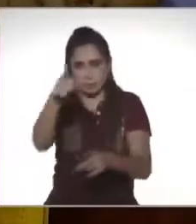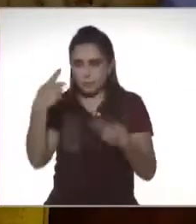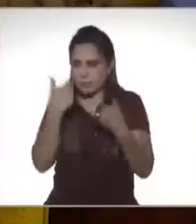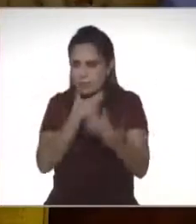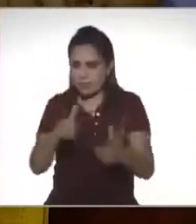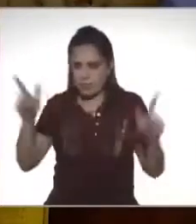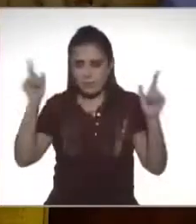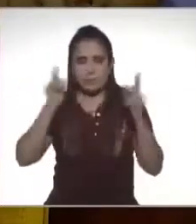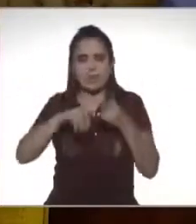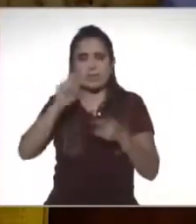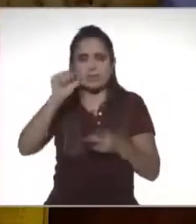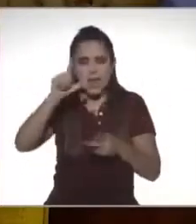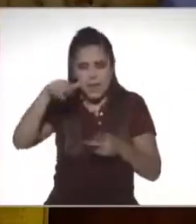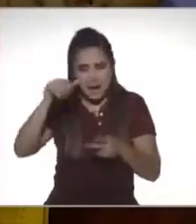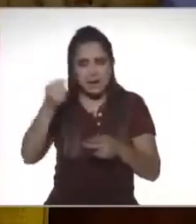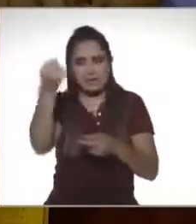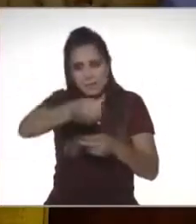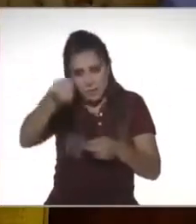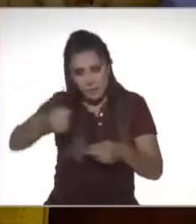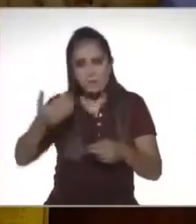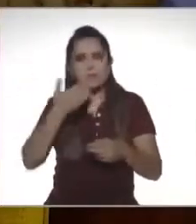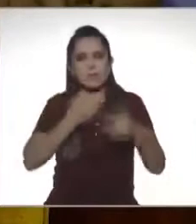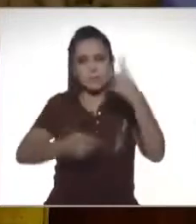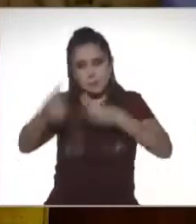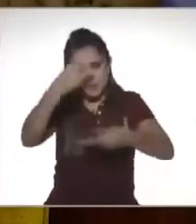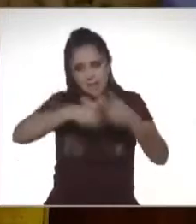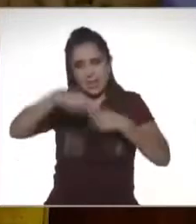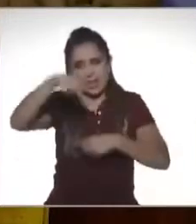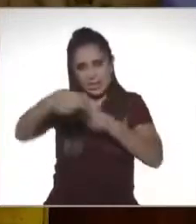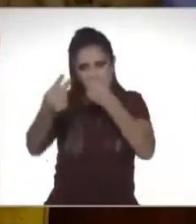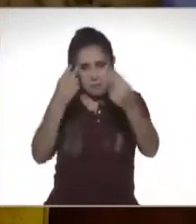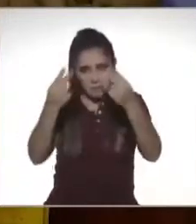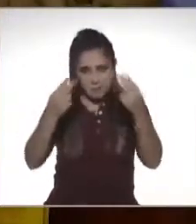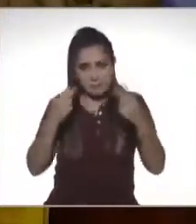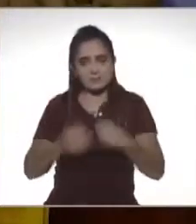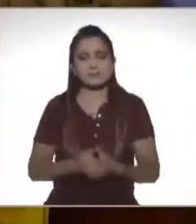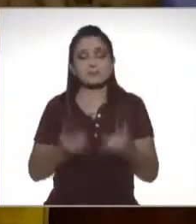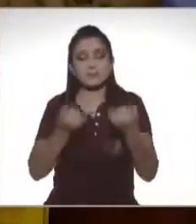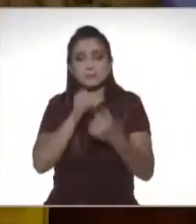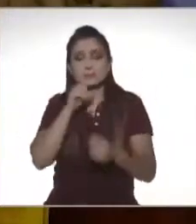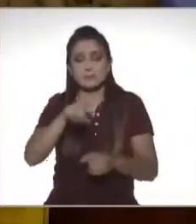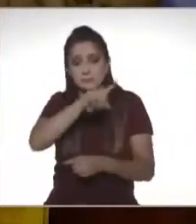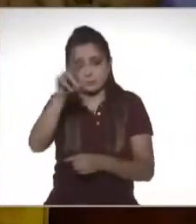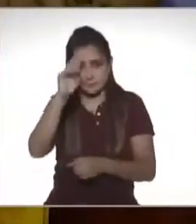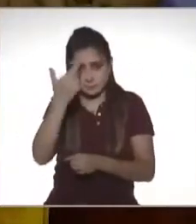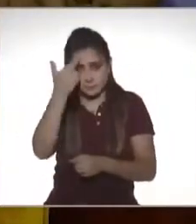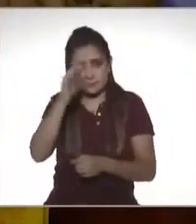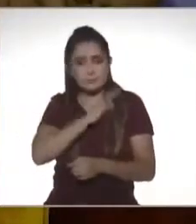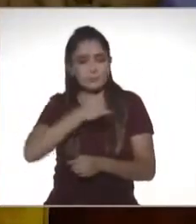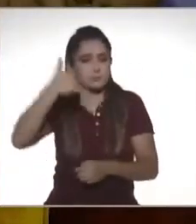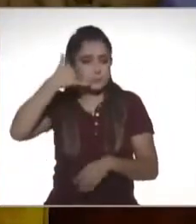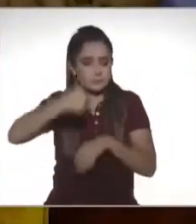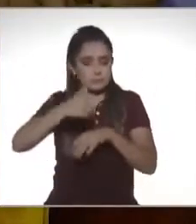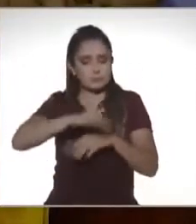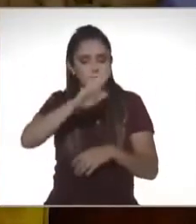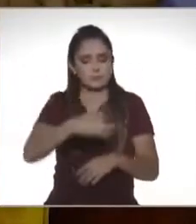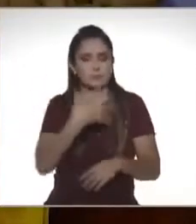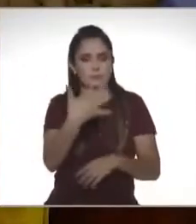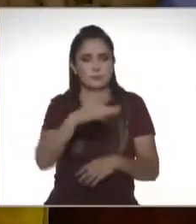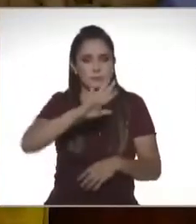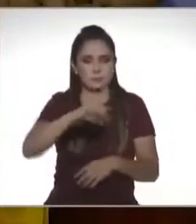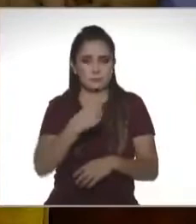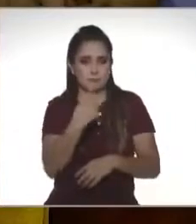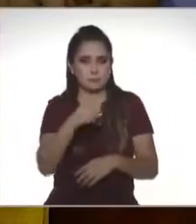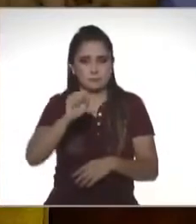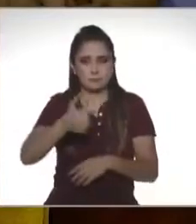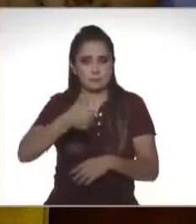Lucía, pues a todas y a todos bienvenidos a este programa. Y pues también recuerden que tenemos la línea telefónica 5551